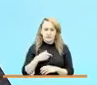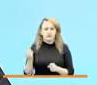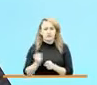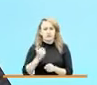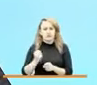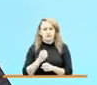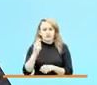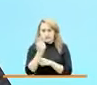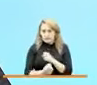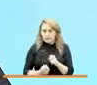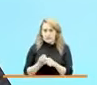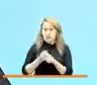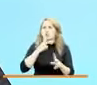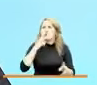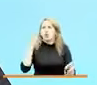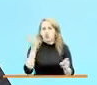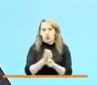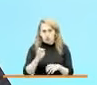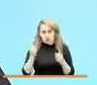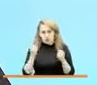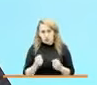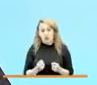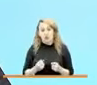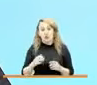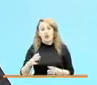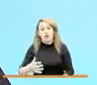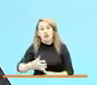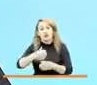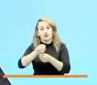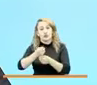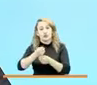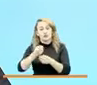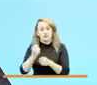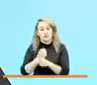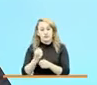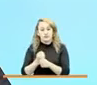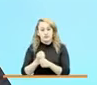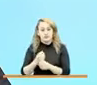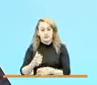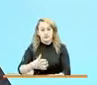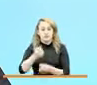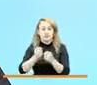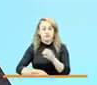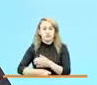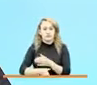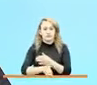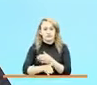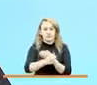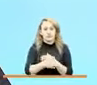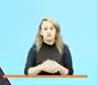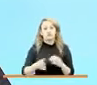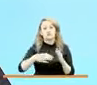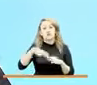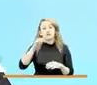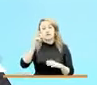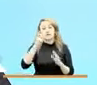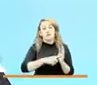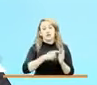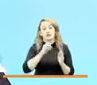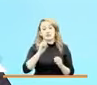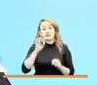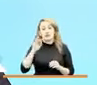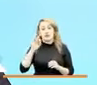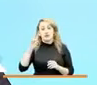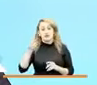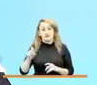un año infinitamente difícil, en las adopciones. Logramos que el programa de adopciones continuara. Más de 1,036 niños pudieron